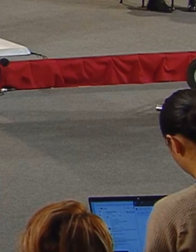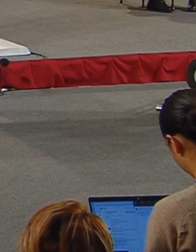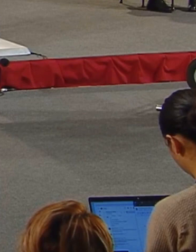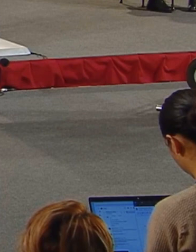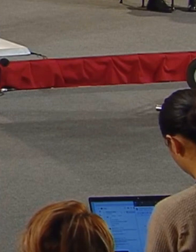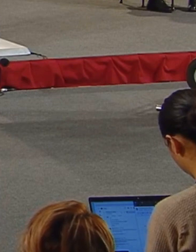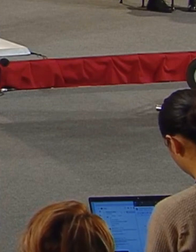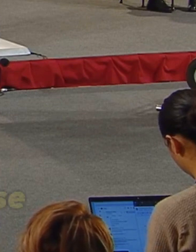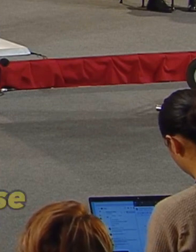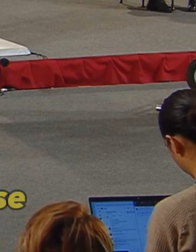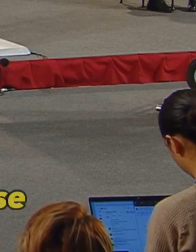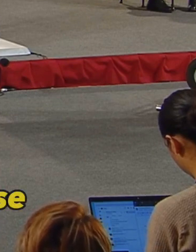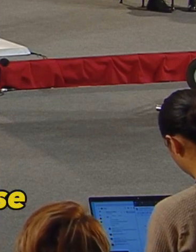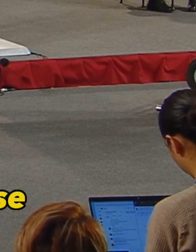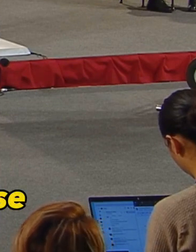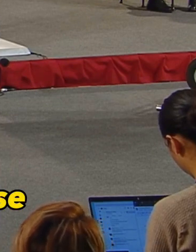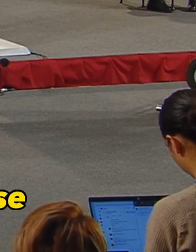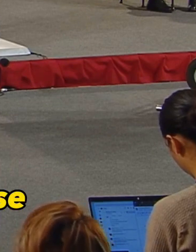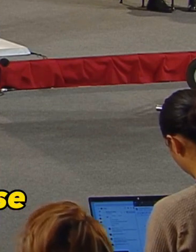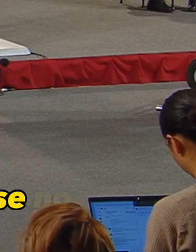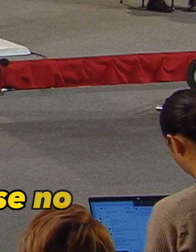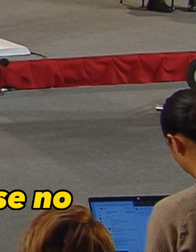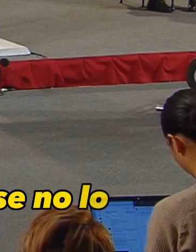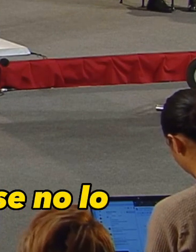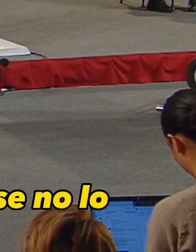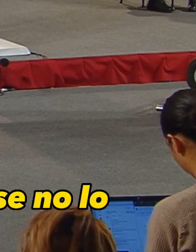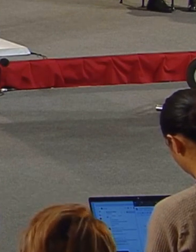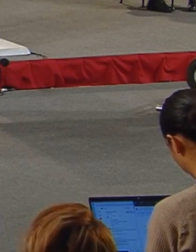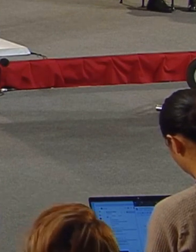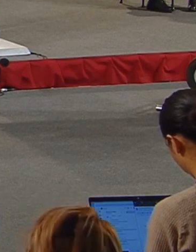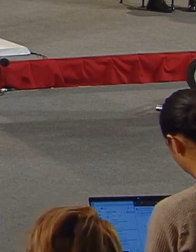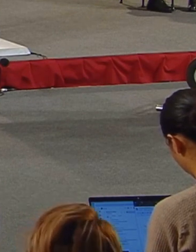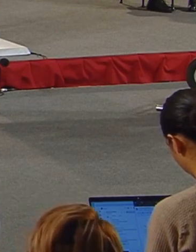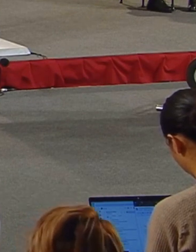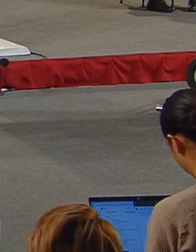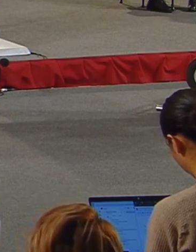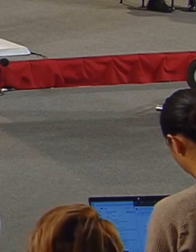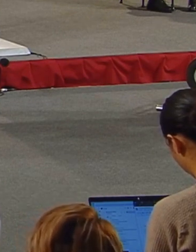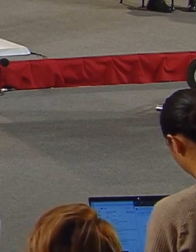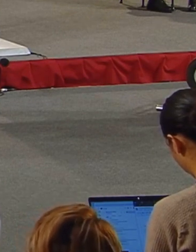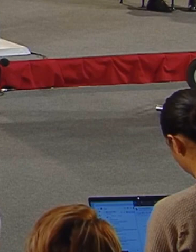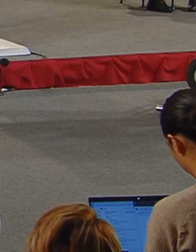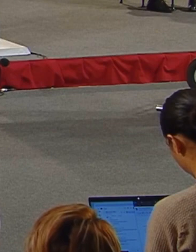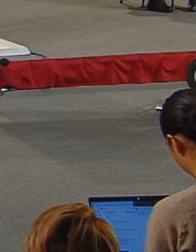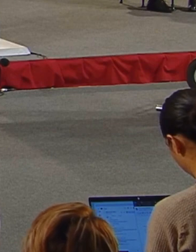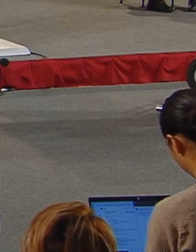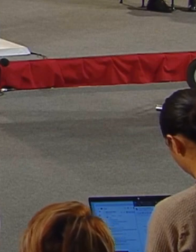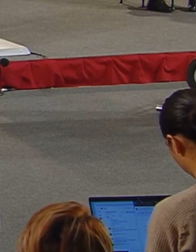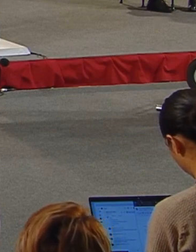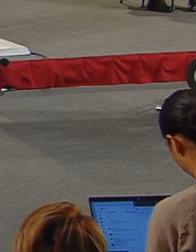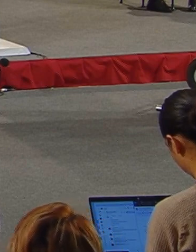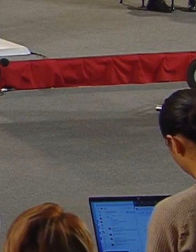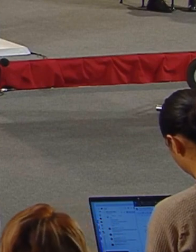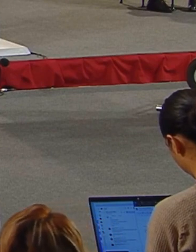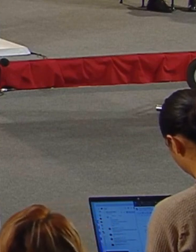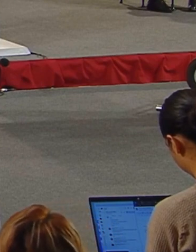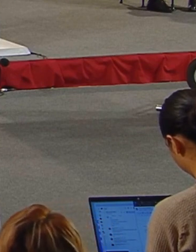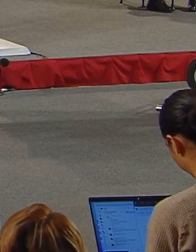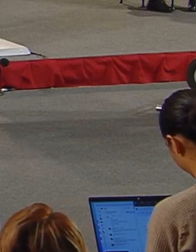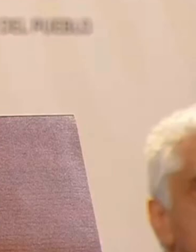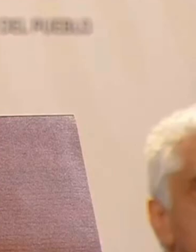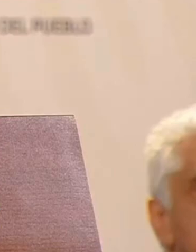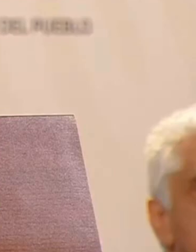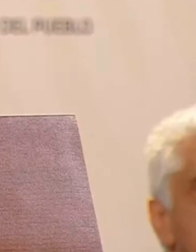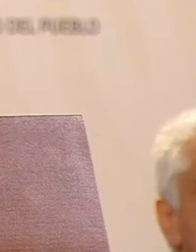Afortunadamente, el Senado estadounidense no lo aprobó y eso nos evitó